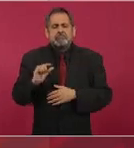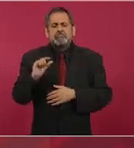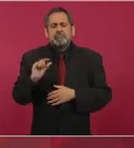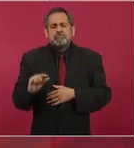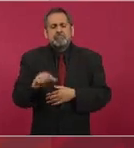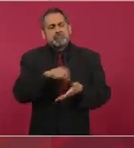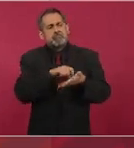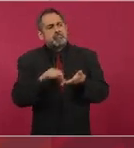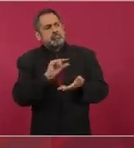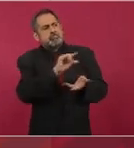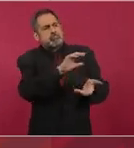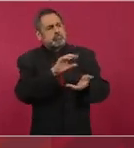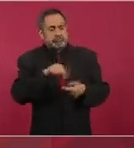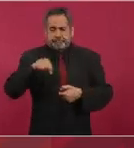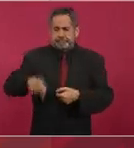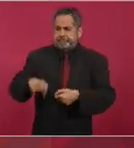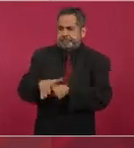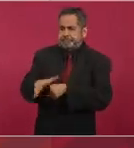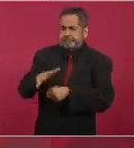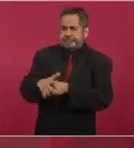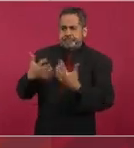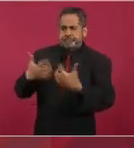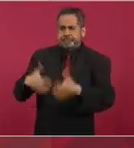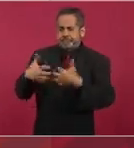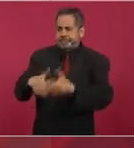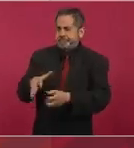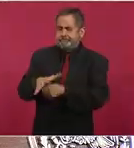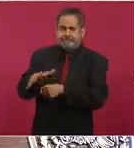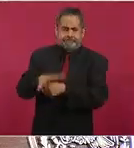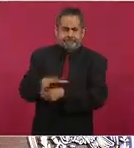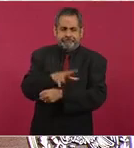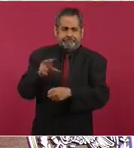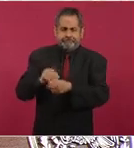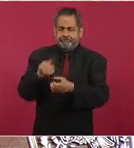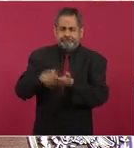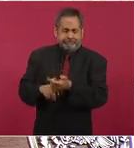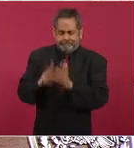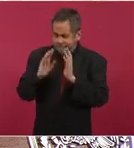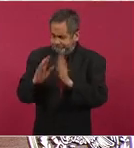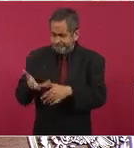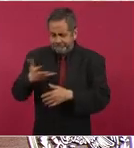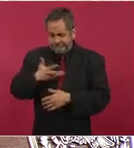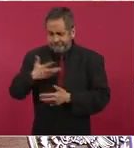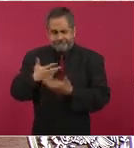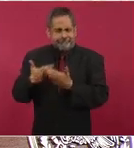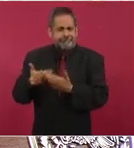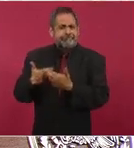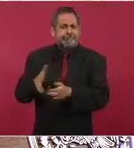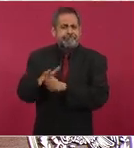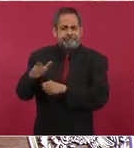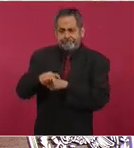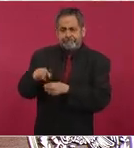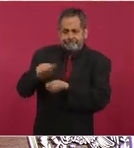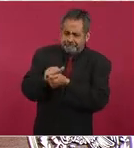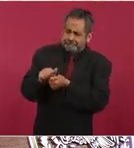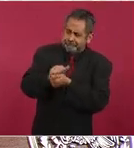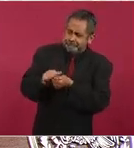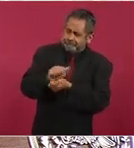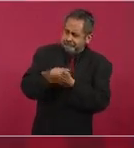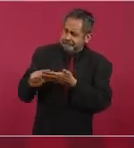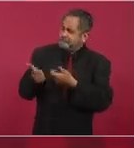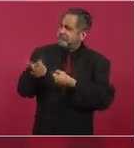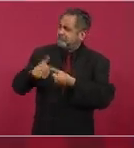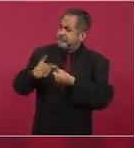porque ya producimos ya aumentamos nuestra capacidad de refinación ya el